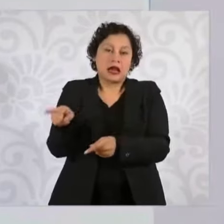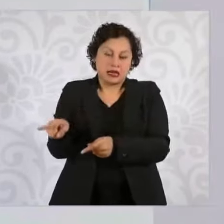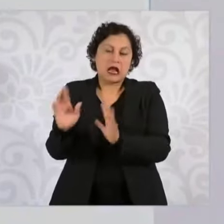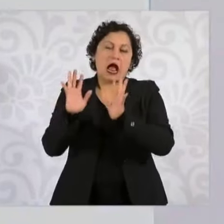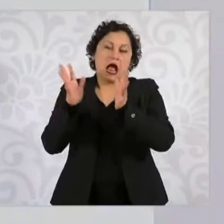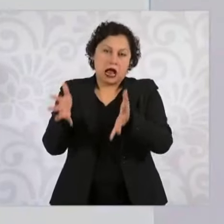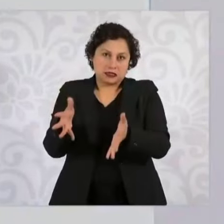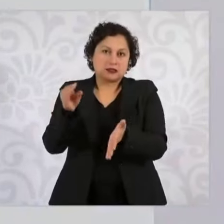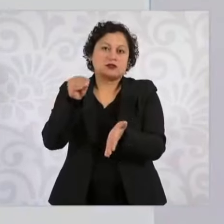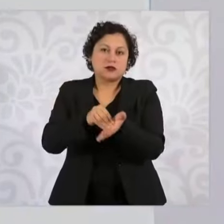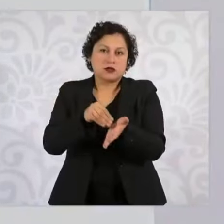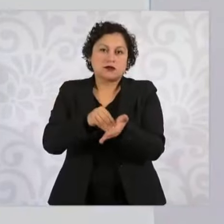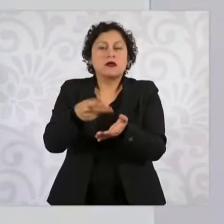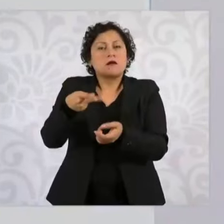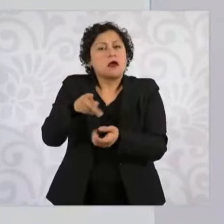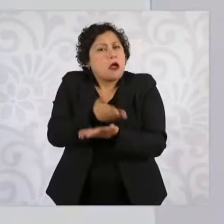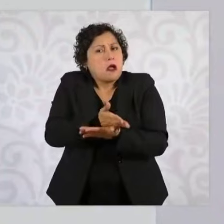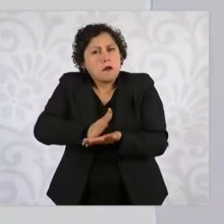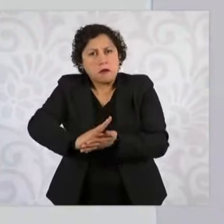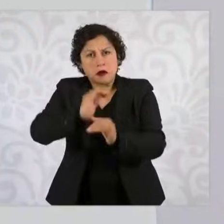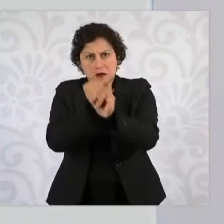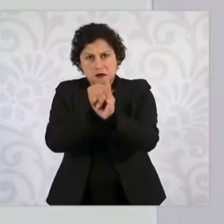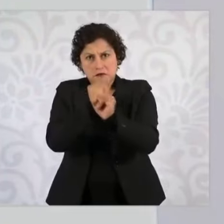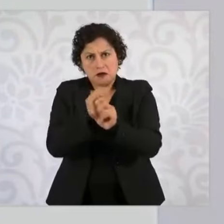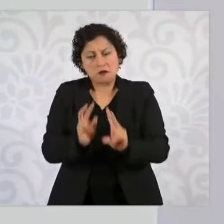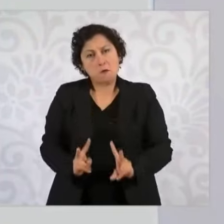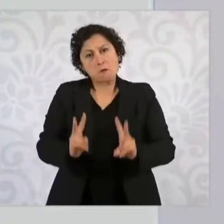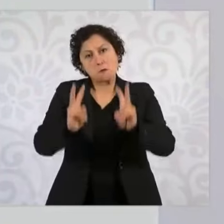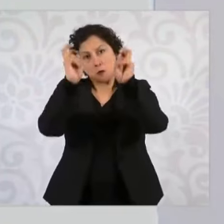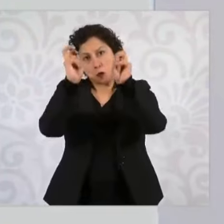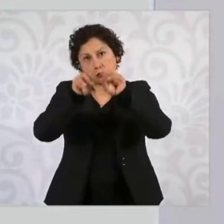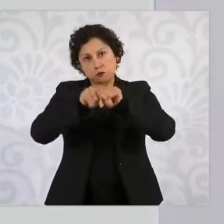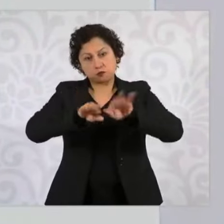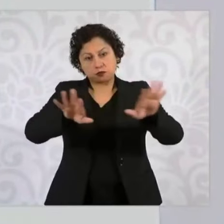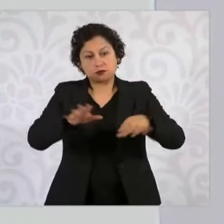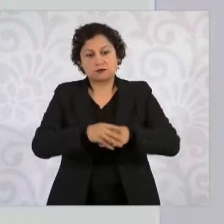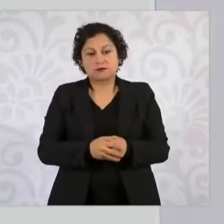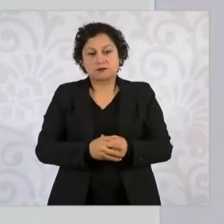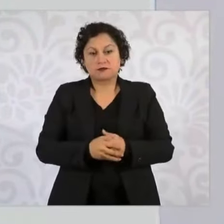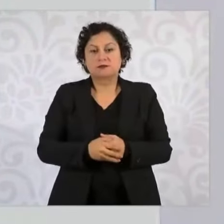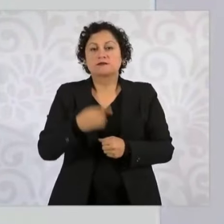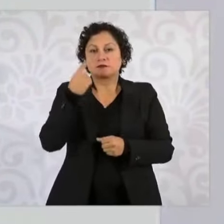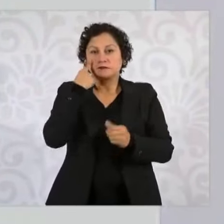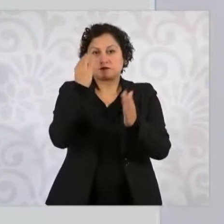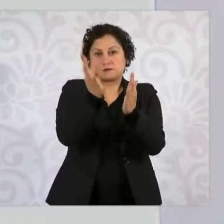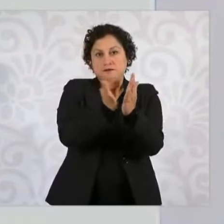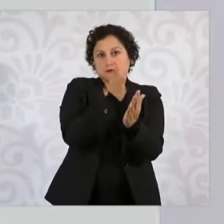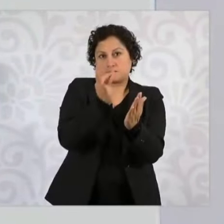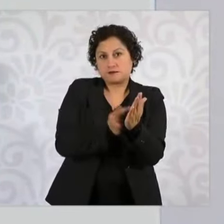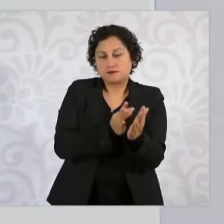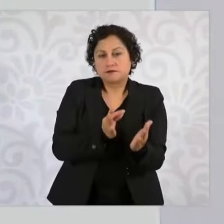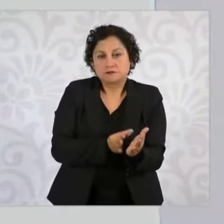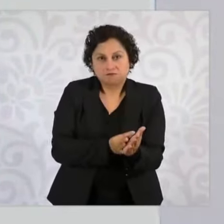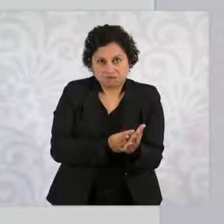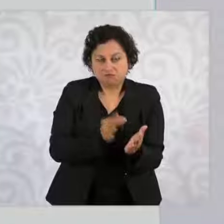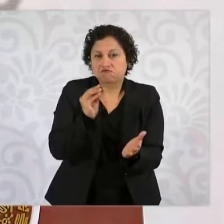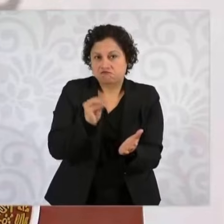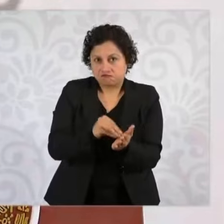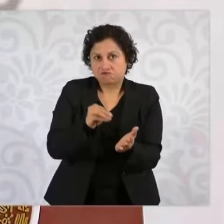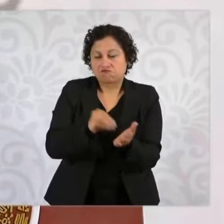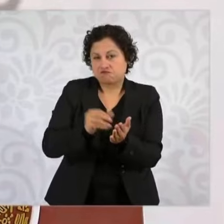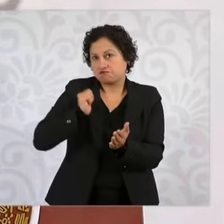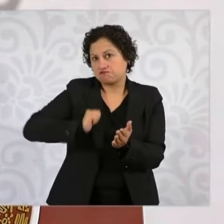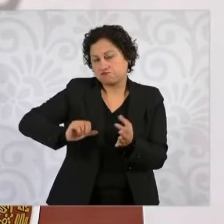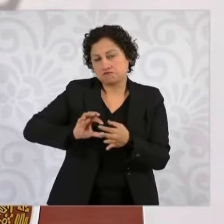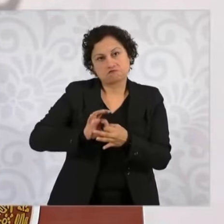del Diario Oficial. Tiene todavía estos hilos. sea, ustedes imagínense que la